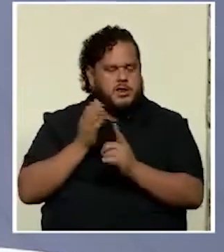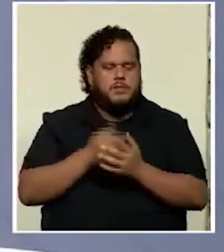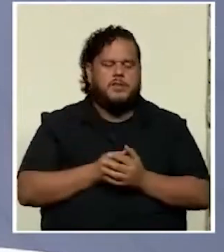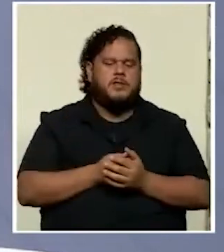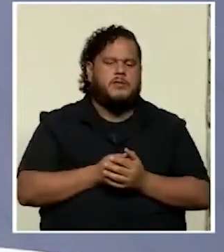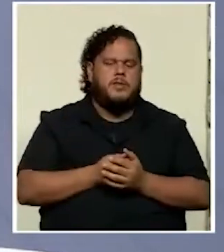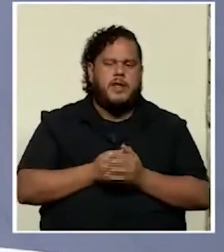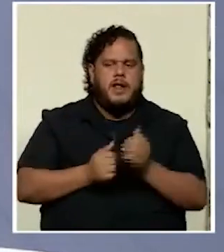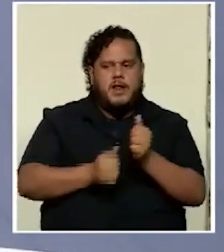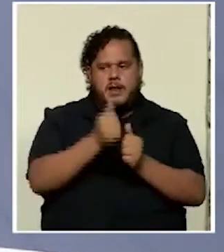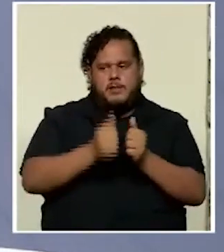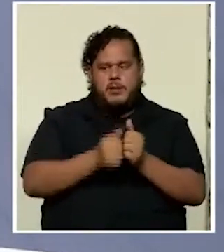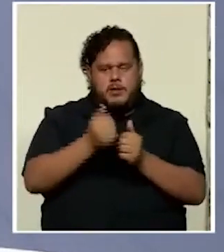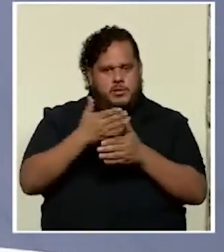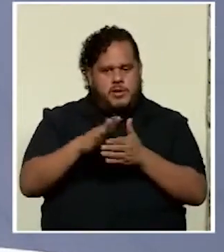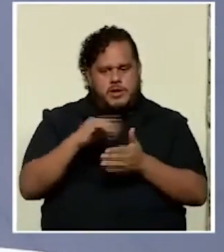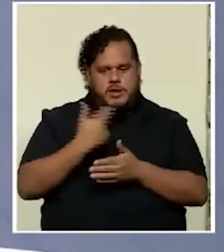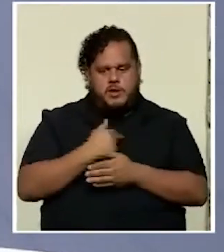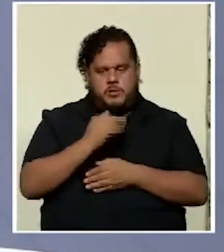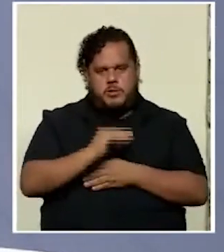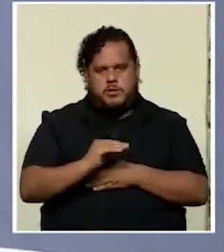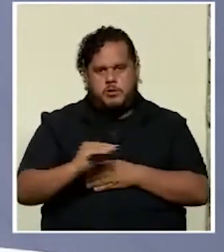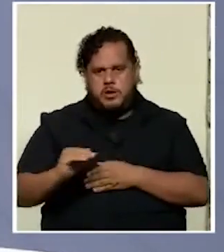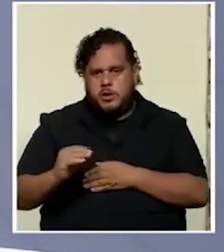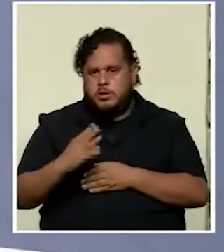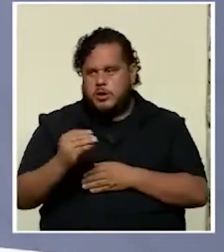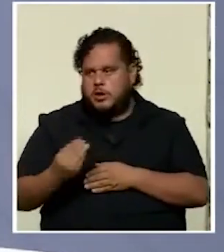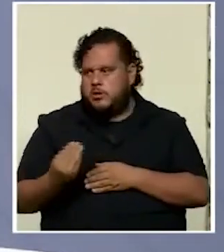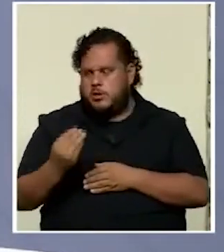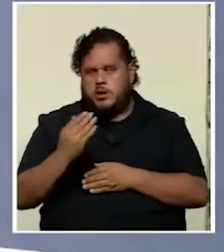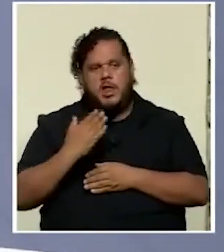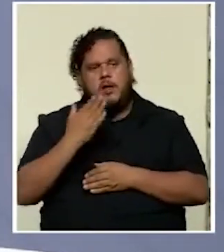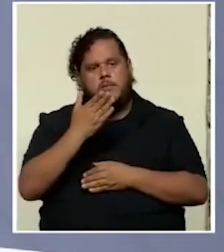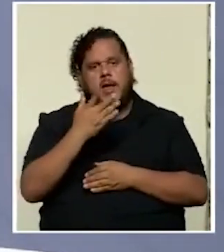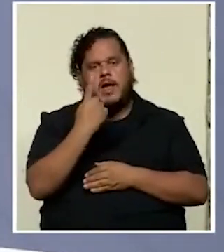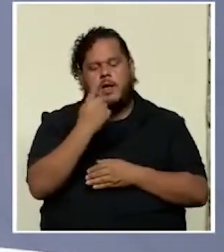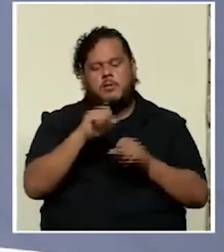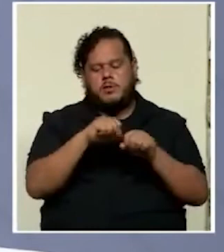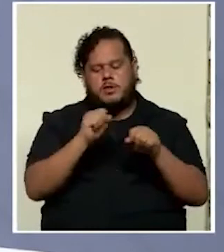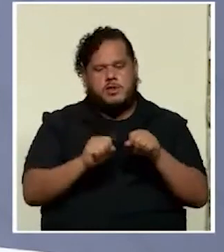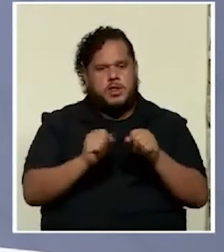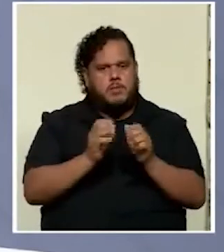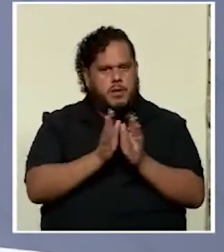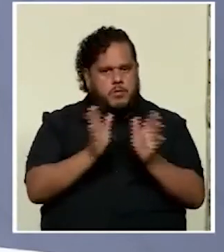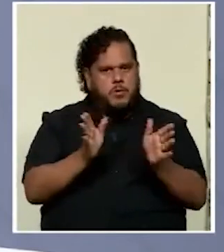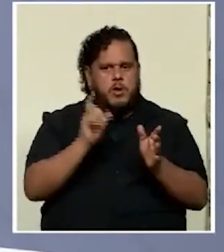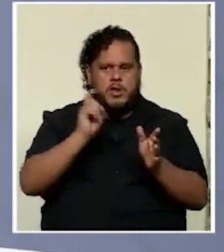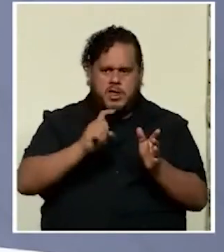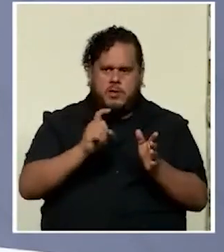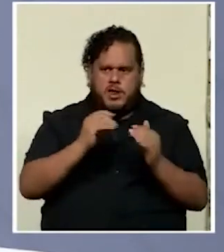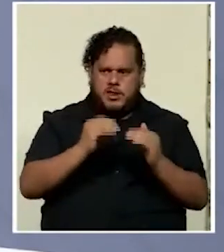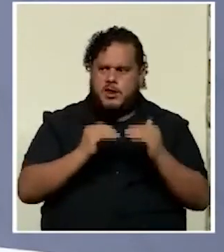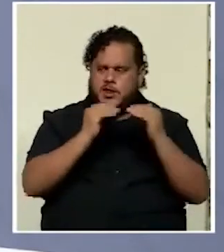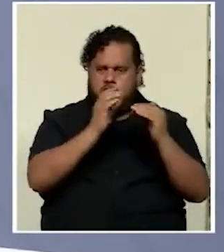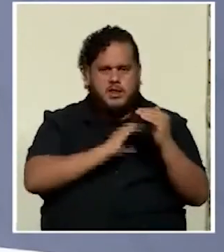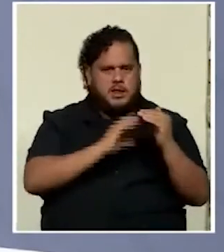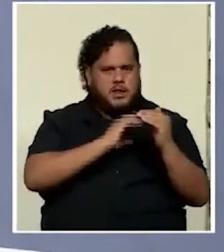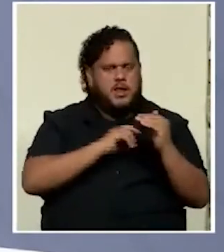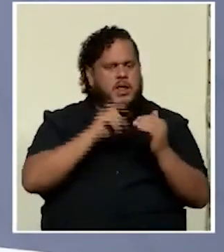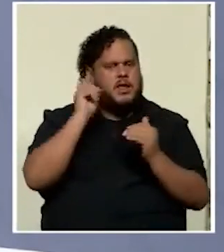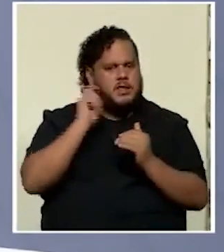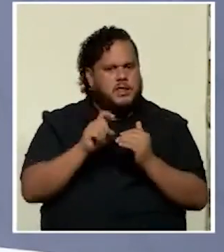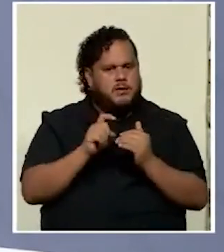la mayor parte de nuestros niños niñas y adolescentes van a un sistema público que debería ser de alta calidad y que nos debería servir